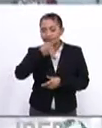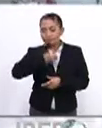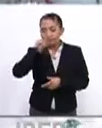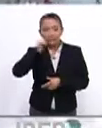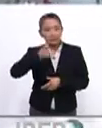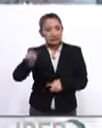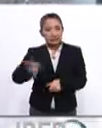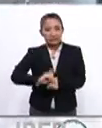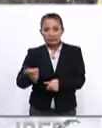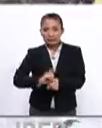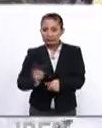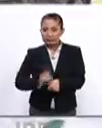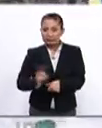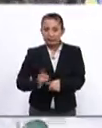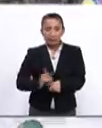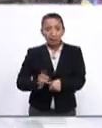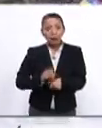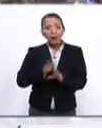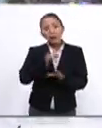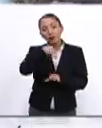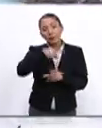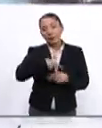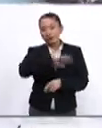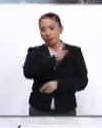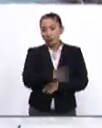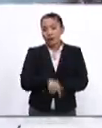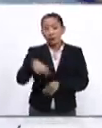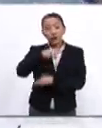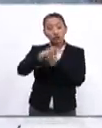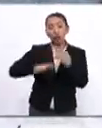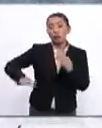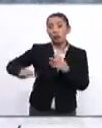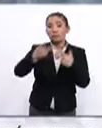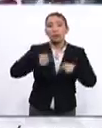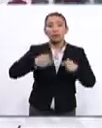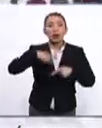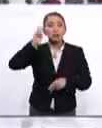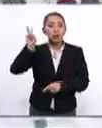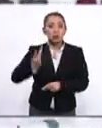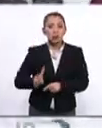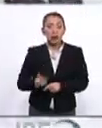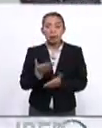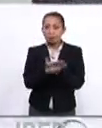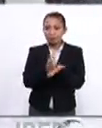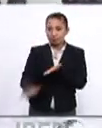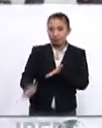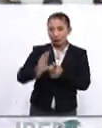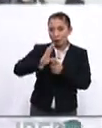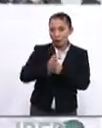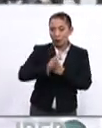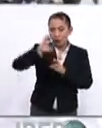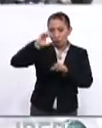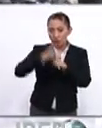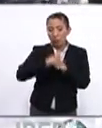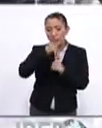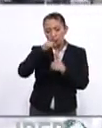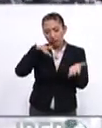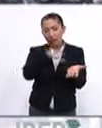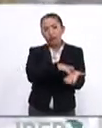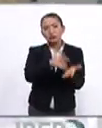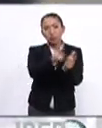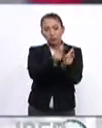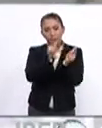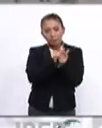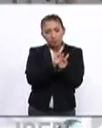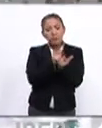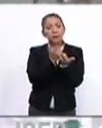reza diariamente por las víctimas y por todos los venezolanos. Por otro lado, la Comisión Europea dijo apoyar a las